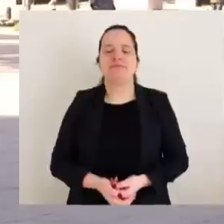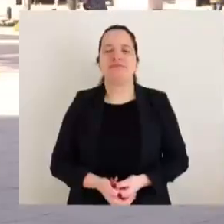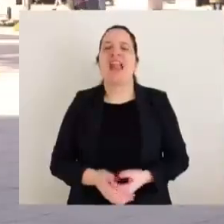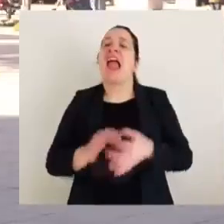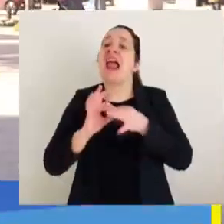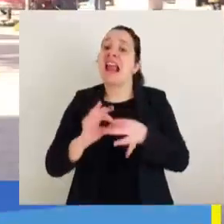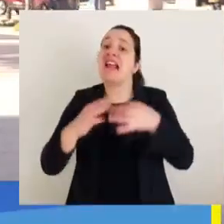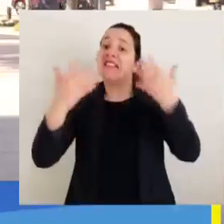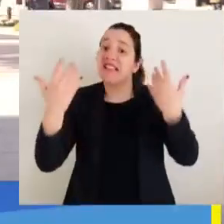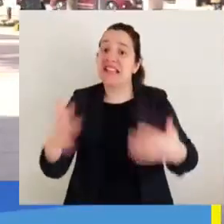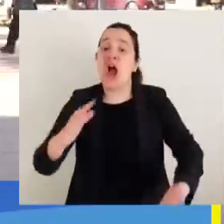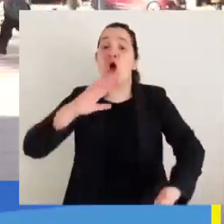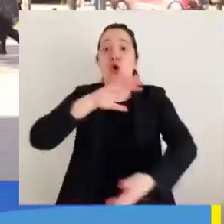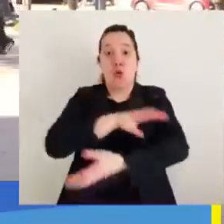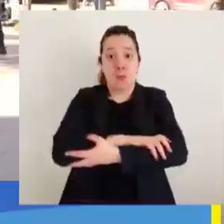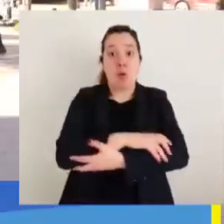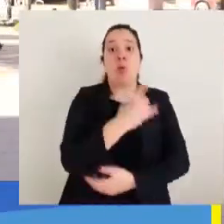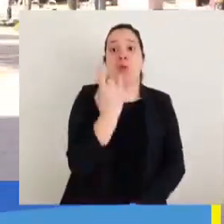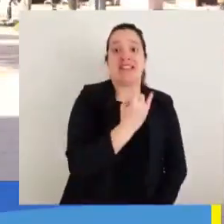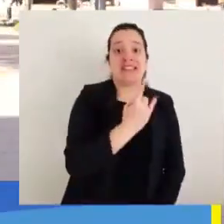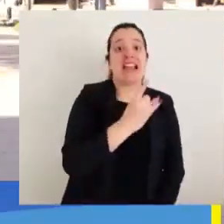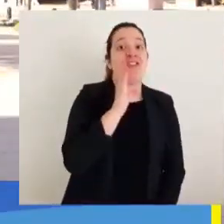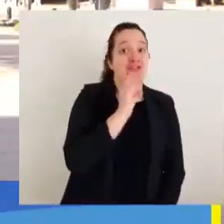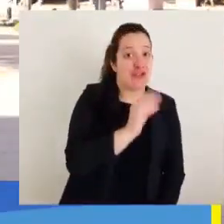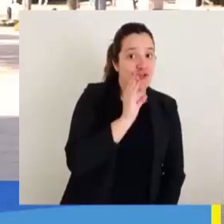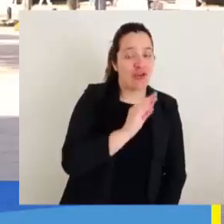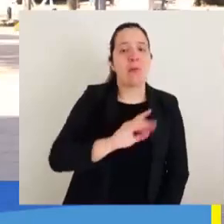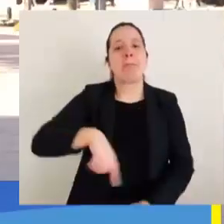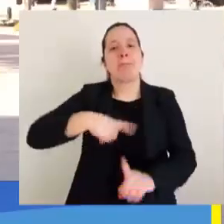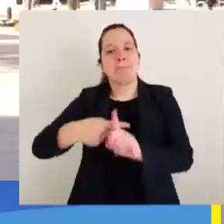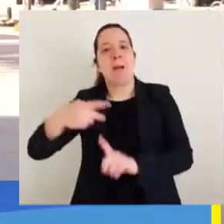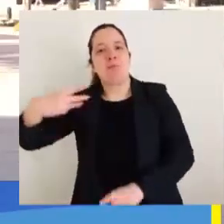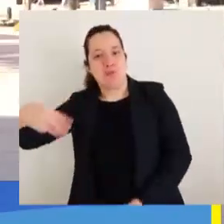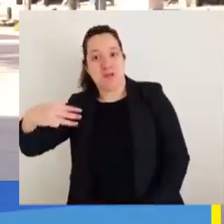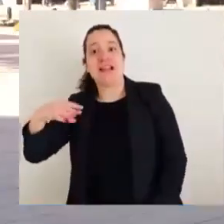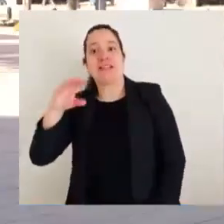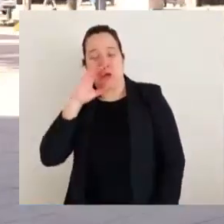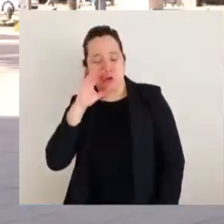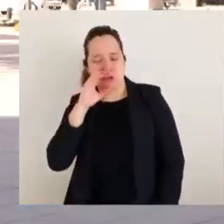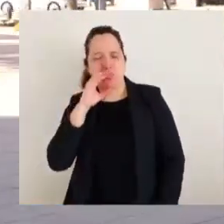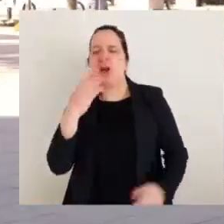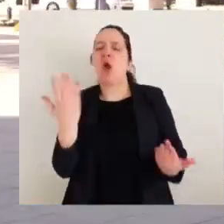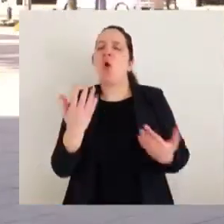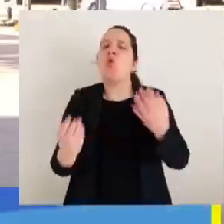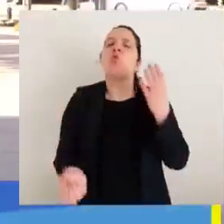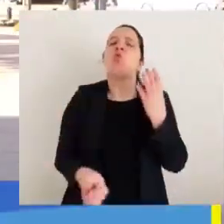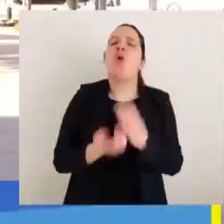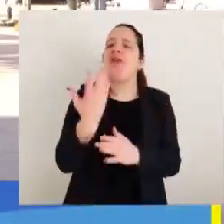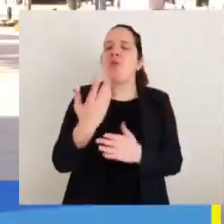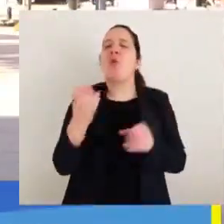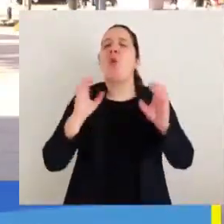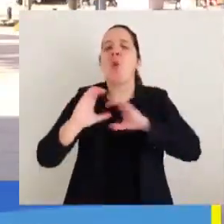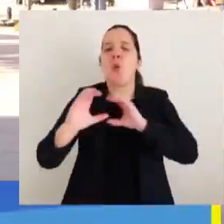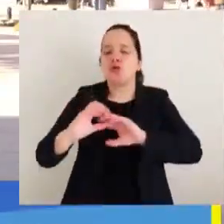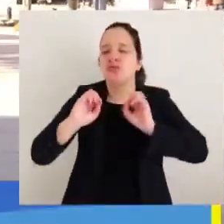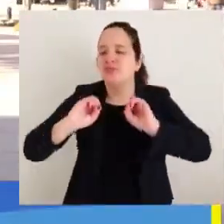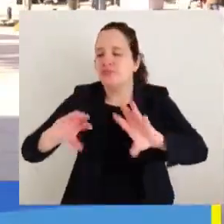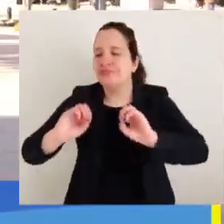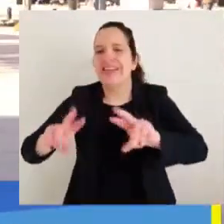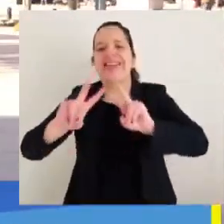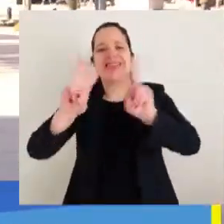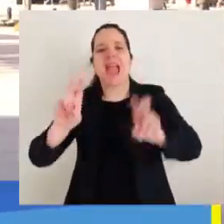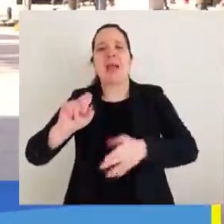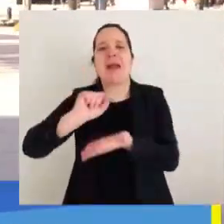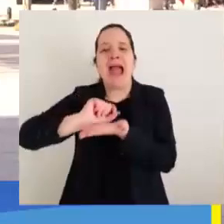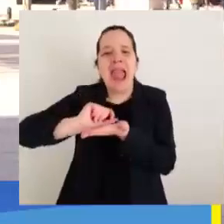Y gracias a un convenio entre la Universidad del Bío Bío y la Municipalidad de Concepción, se logró implementar un curso de emprendimiento para vecinas